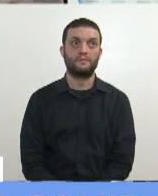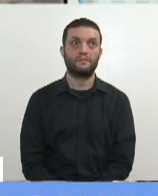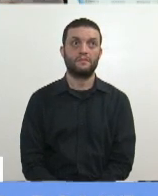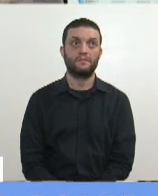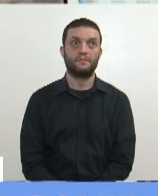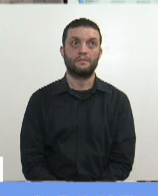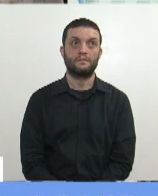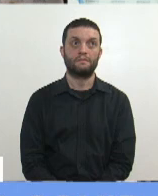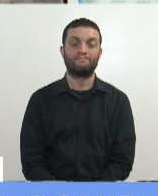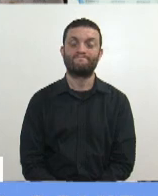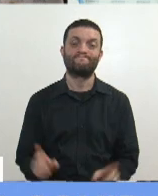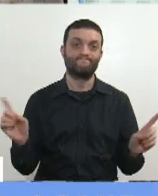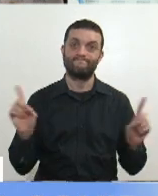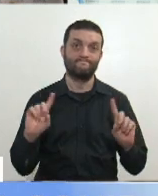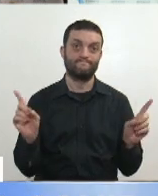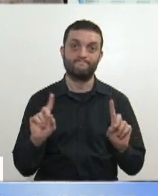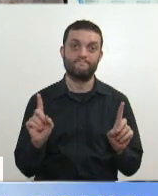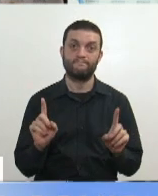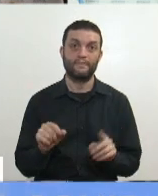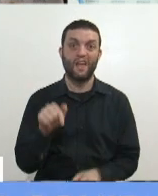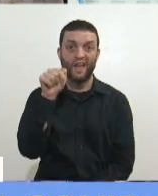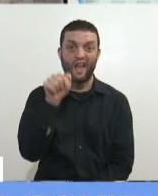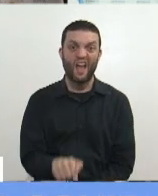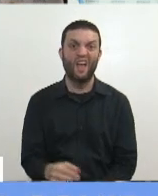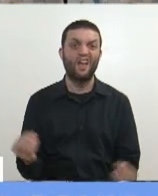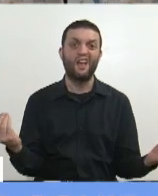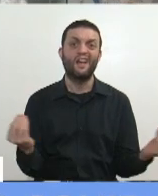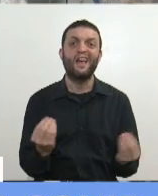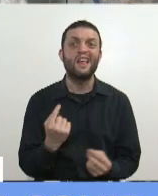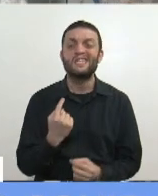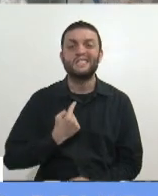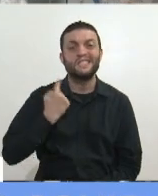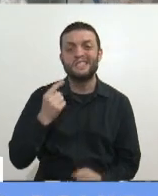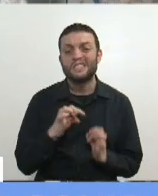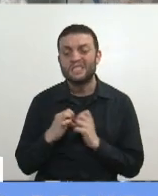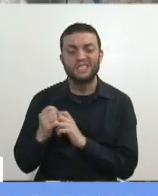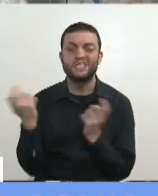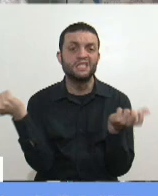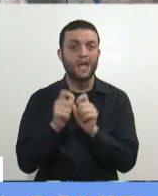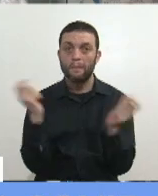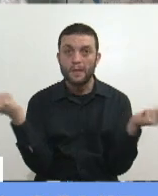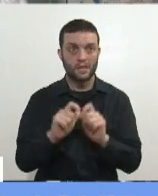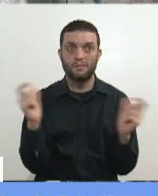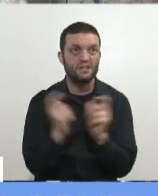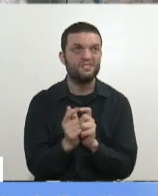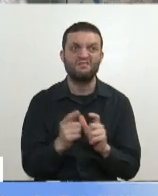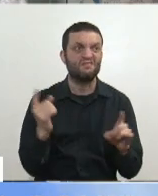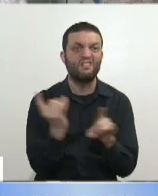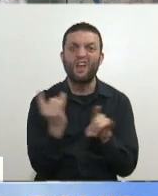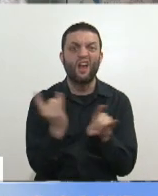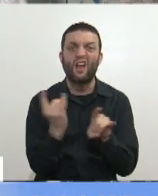No, lo que hacemos aquí en cada sesión es solucionar los problemas